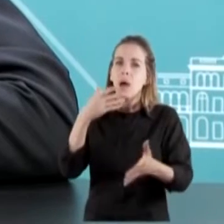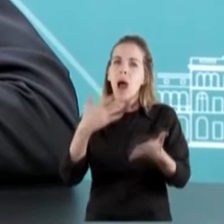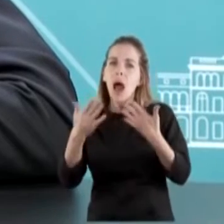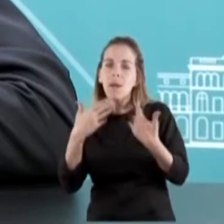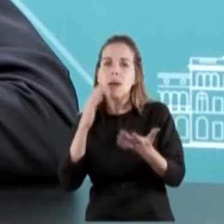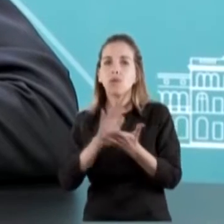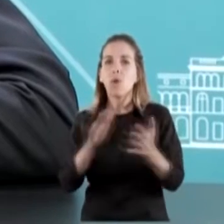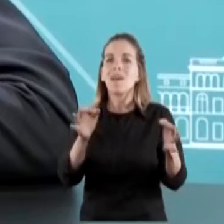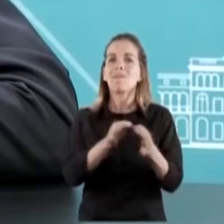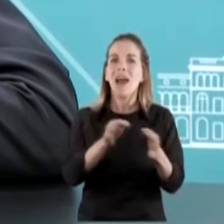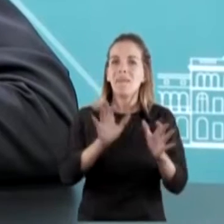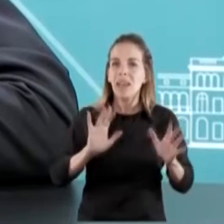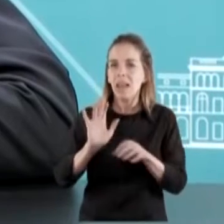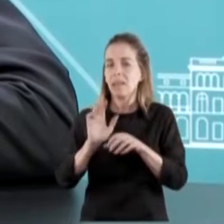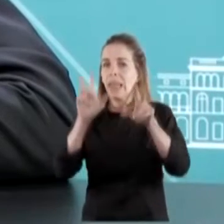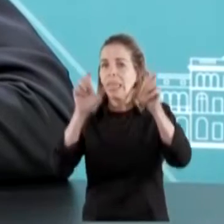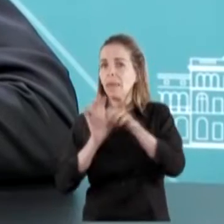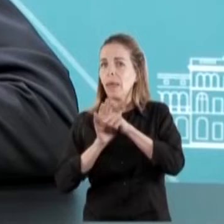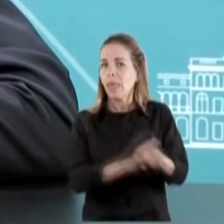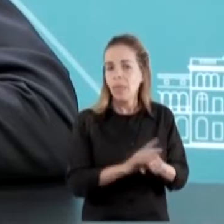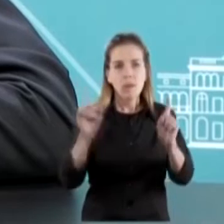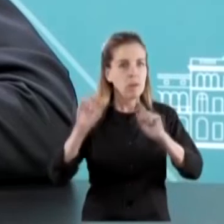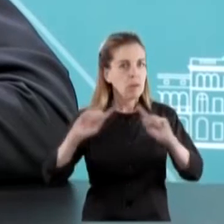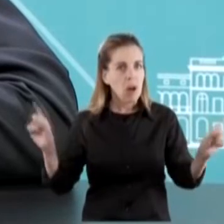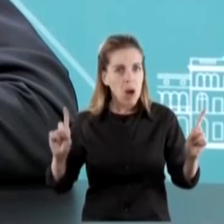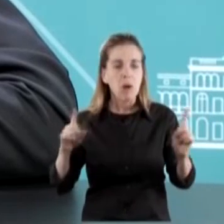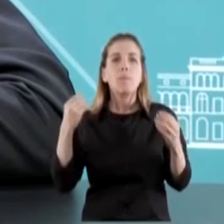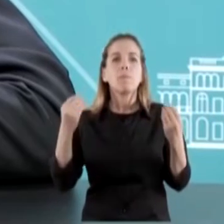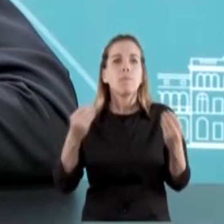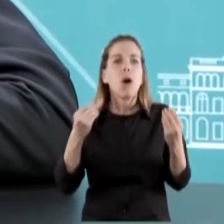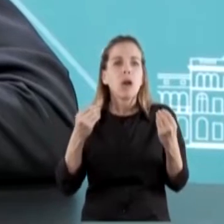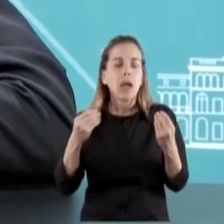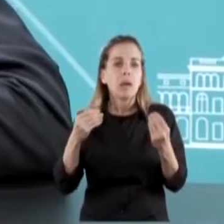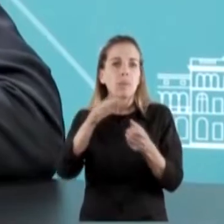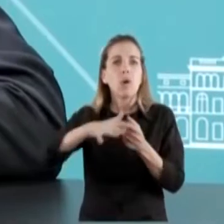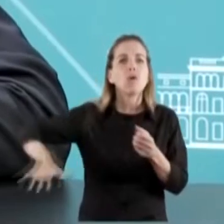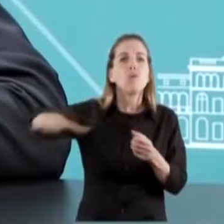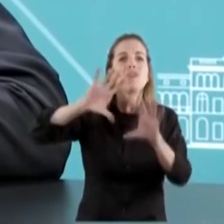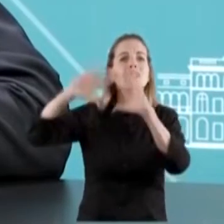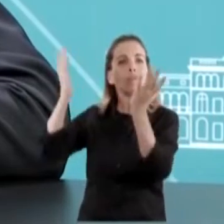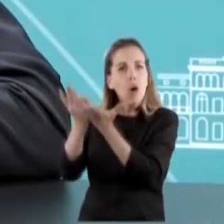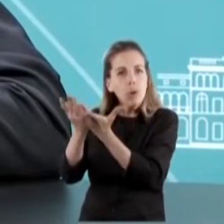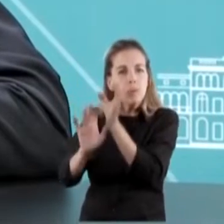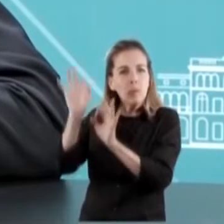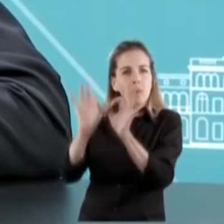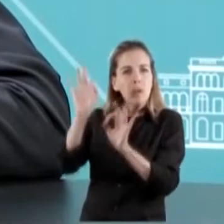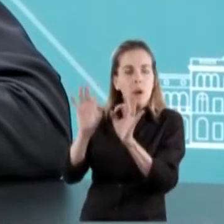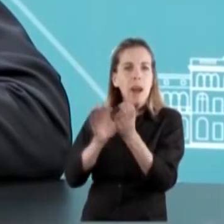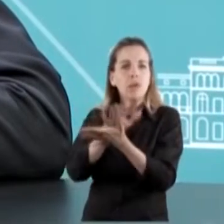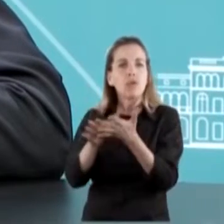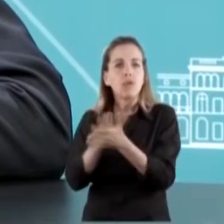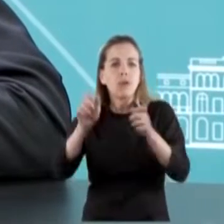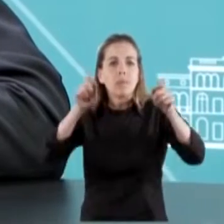de obviar los mecanismos que la comunidad internacional diseñó para resolver este conflicto de soberanía.